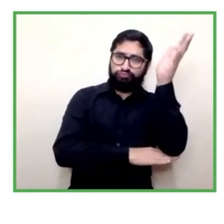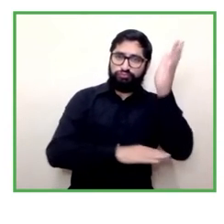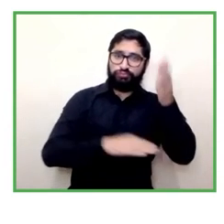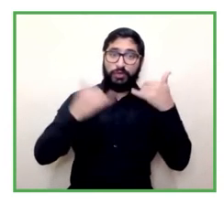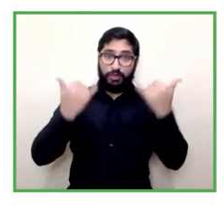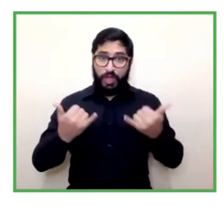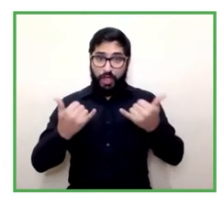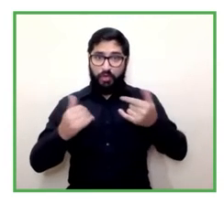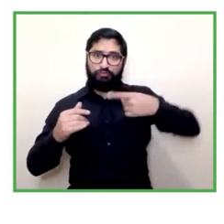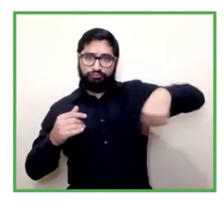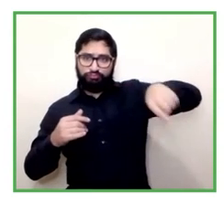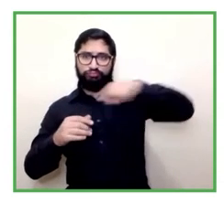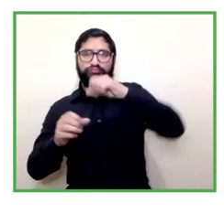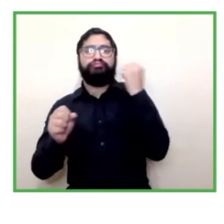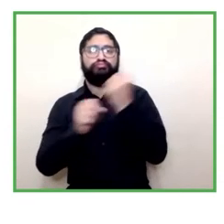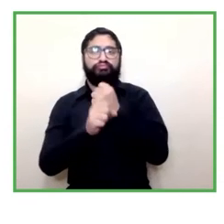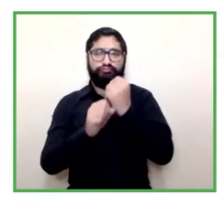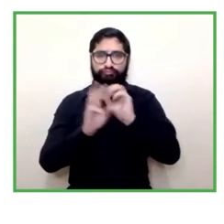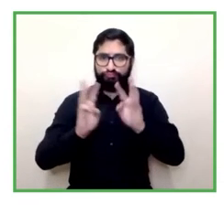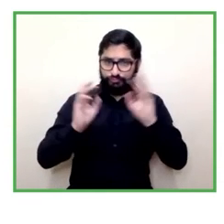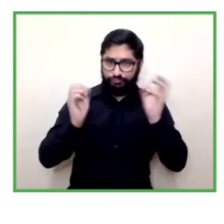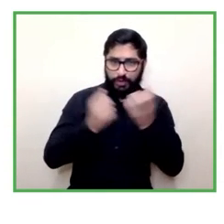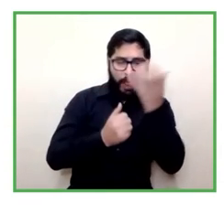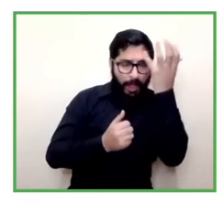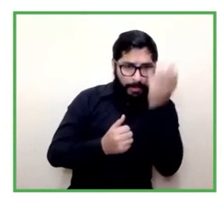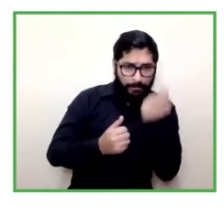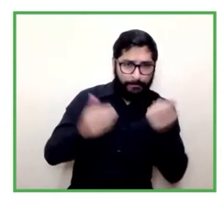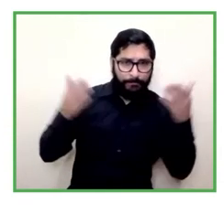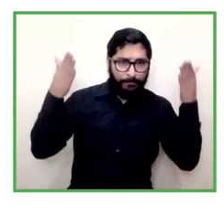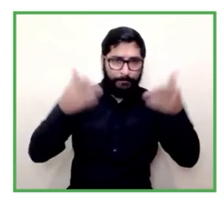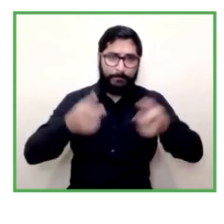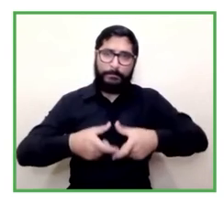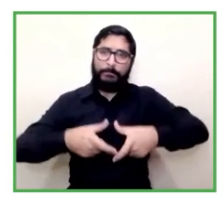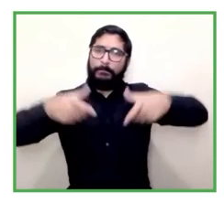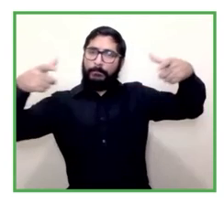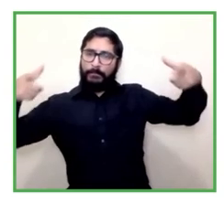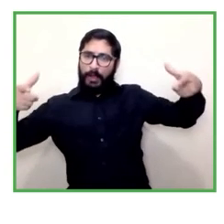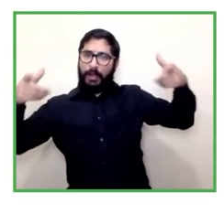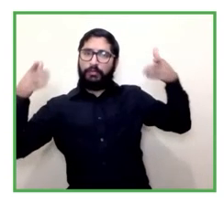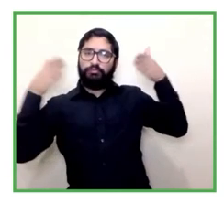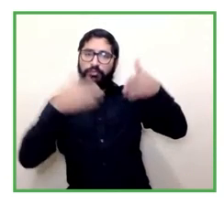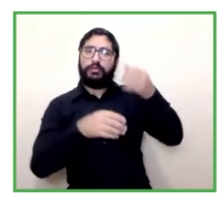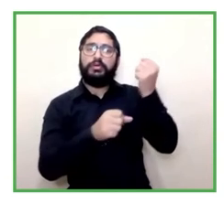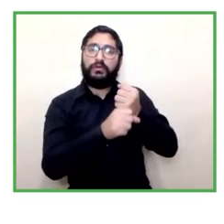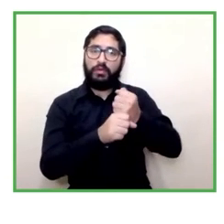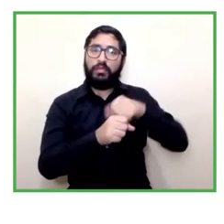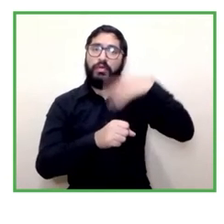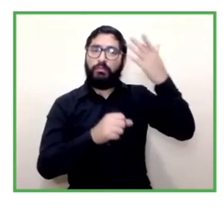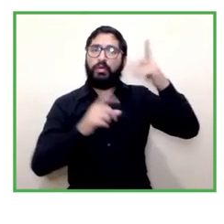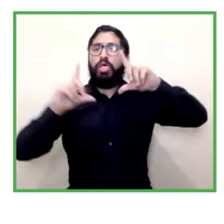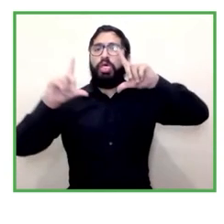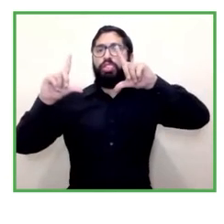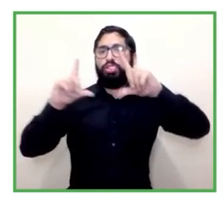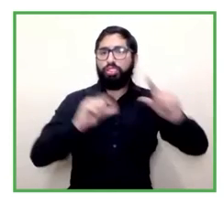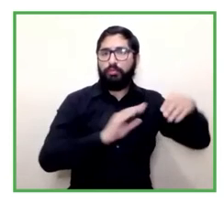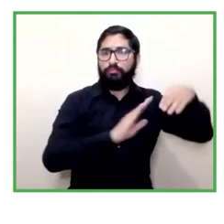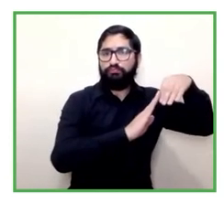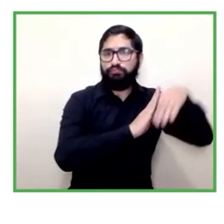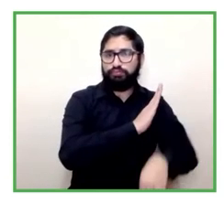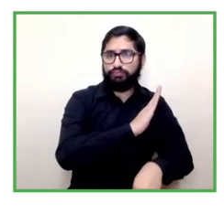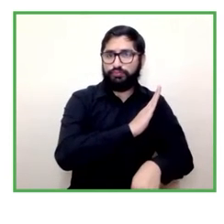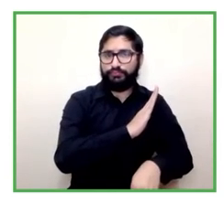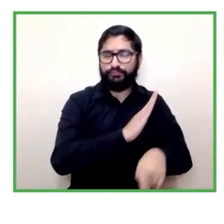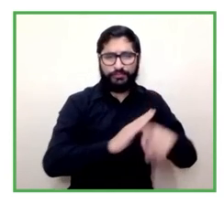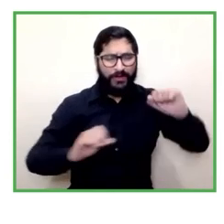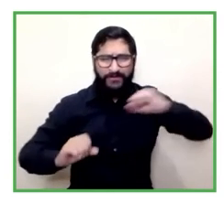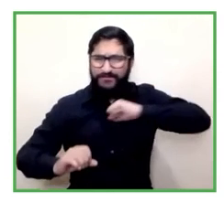gran cantidad de empleos que desaparecieron que desaparecerán y que no volverán no volverán esos empleos a